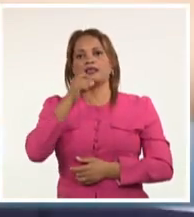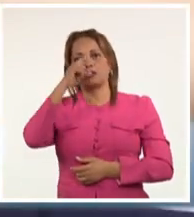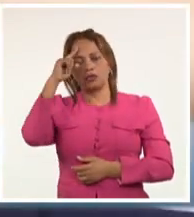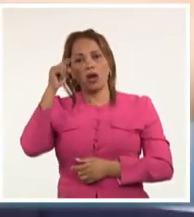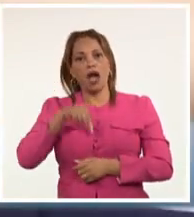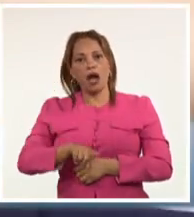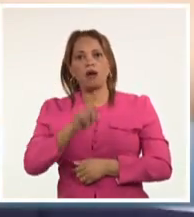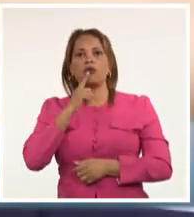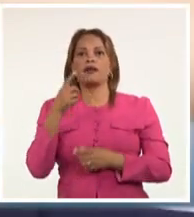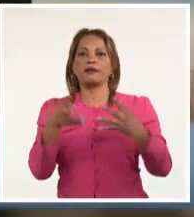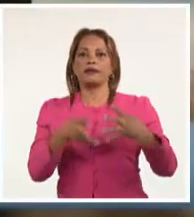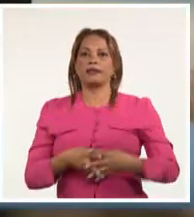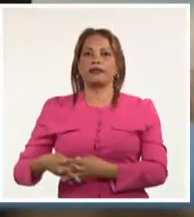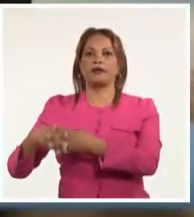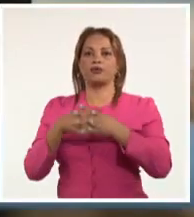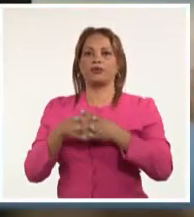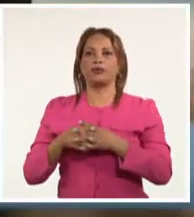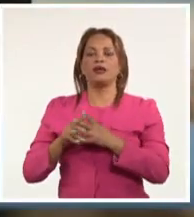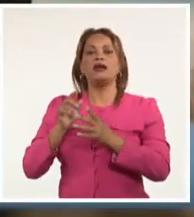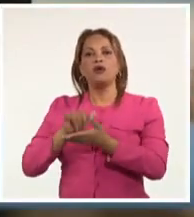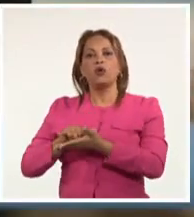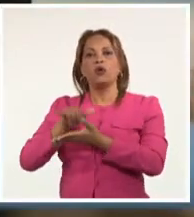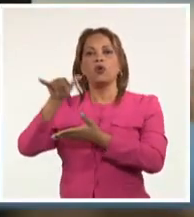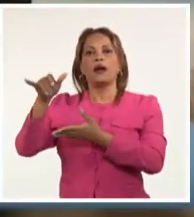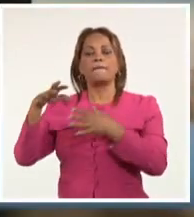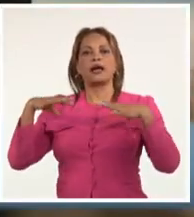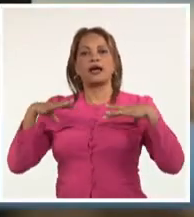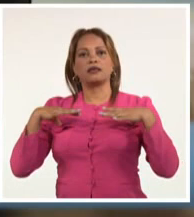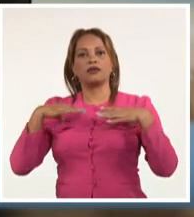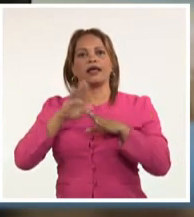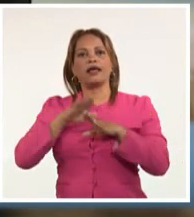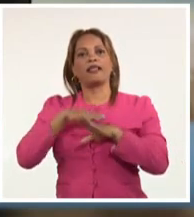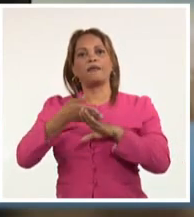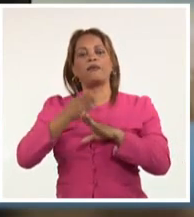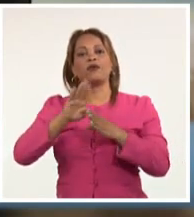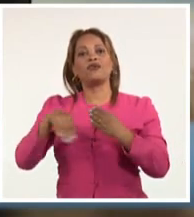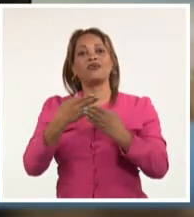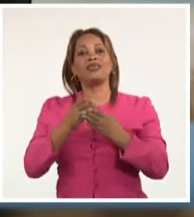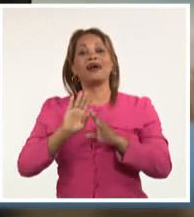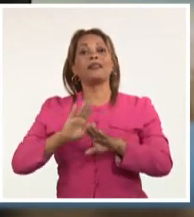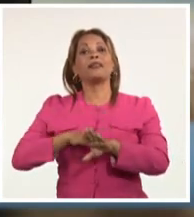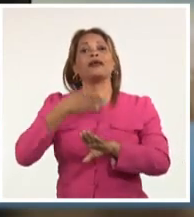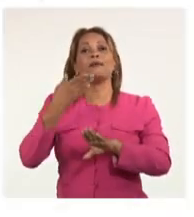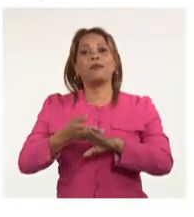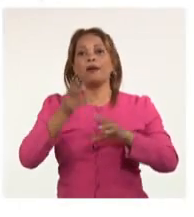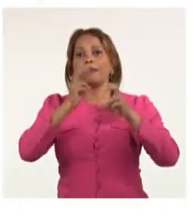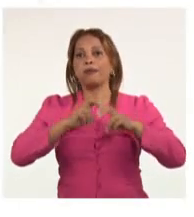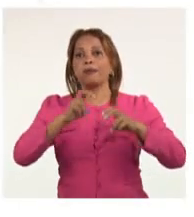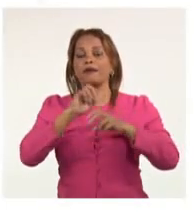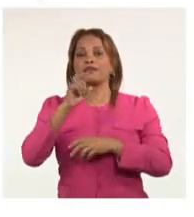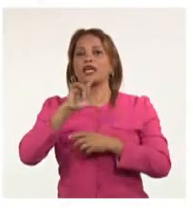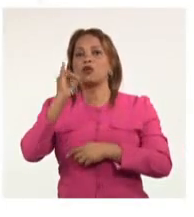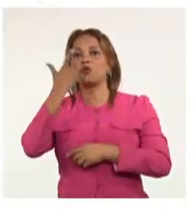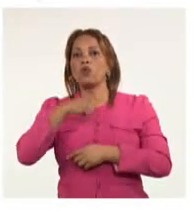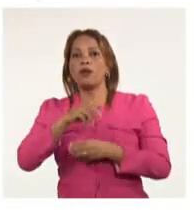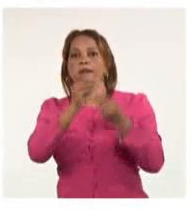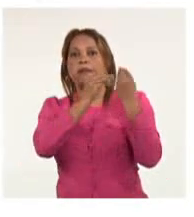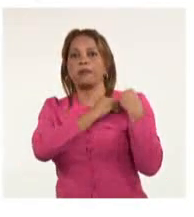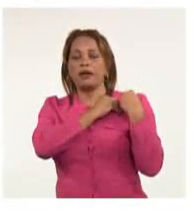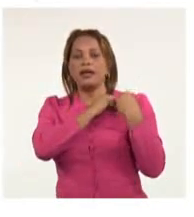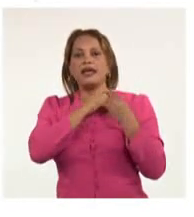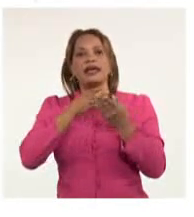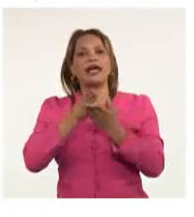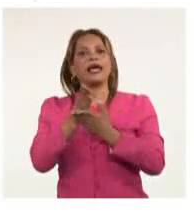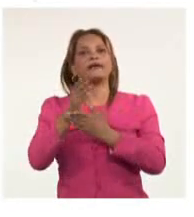encuentra en Estados Unidos, a donde viajó de vacaciones justo unos días después de la investidura de Lula. A través de su cuenta en Twitter,